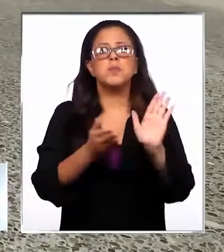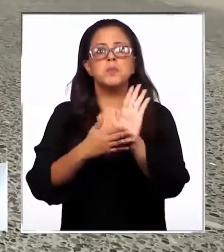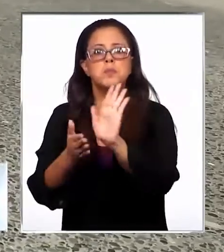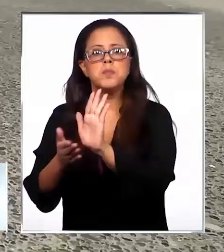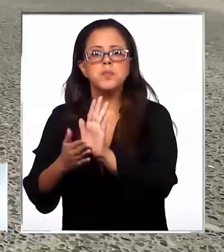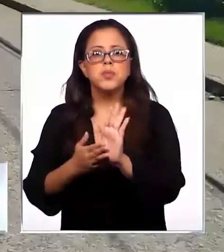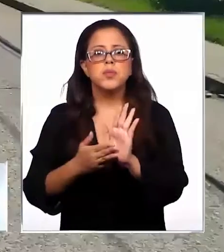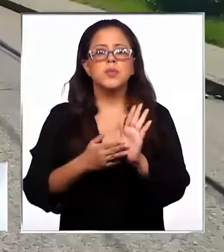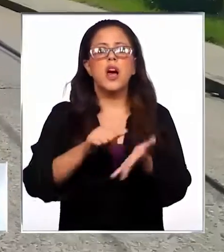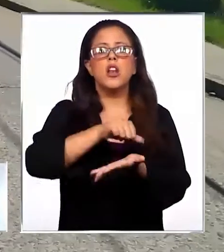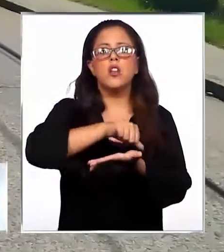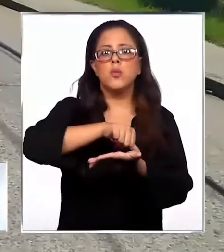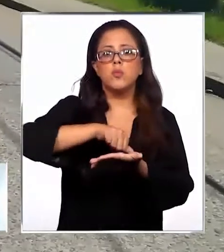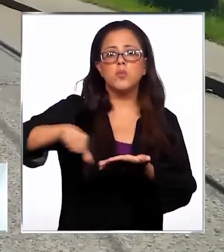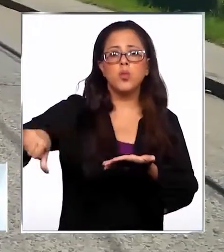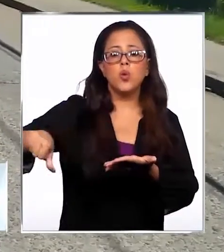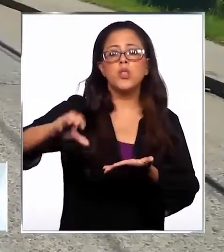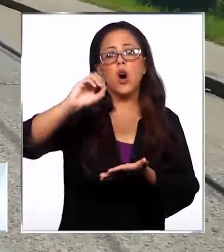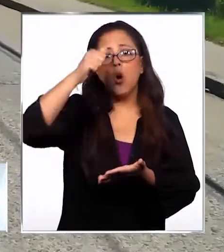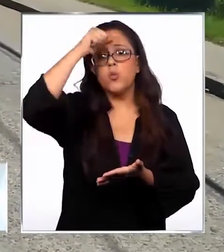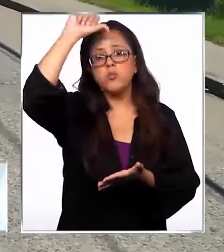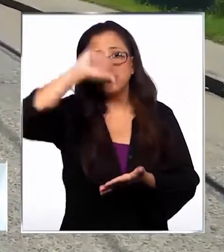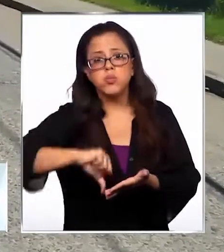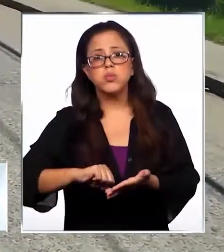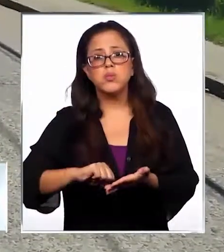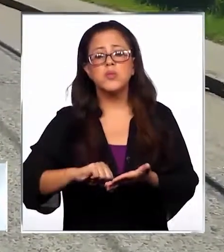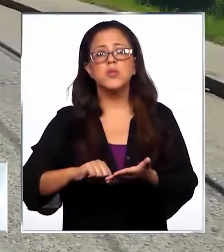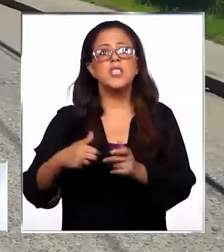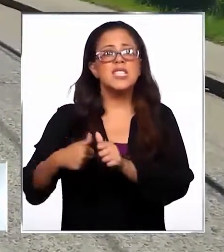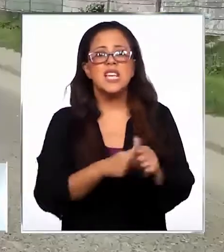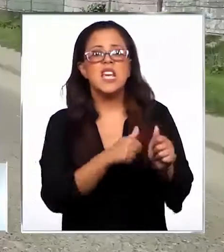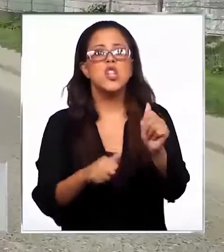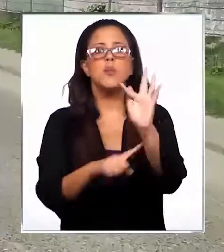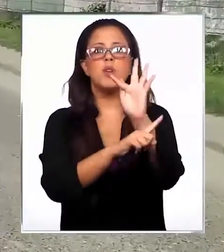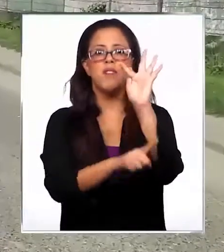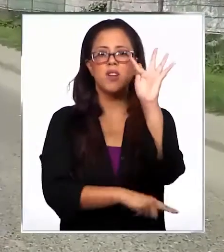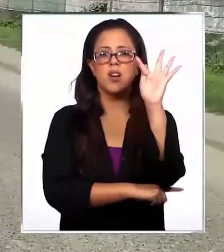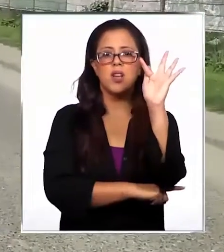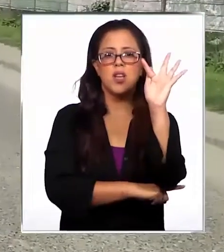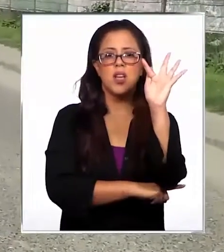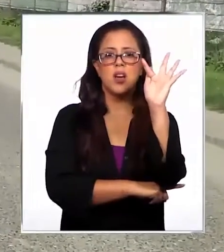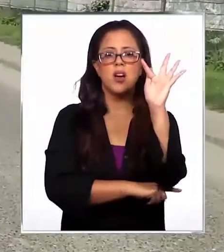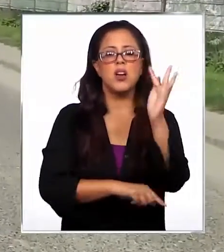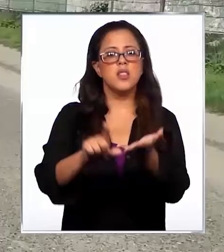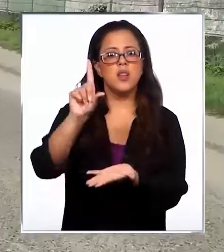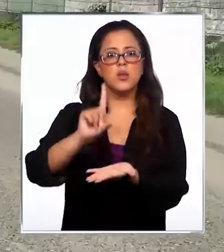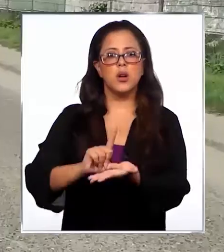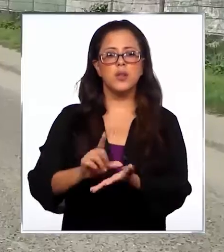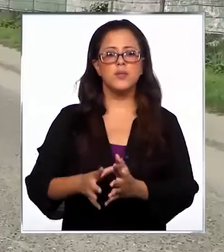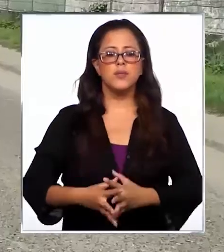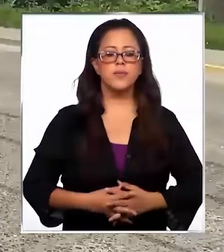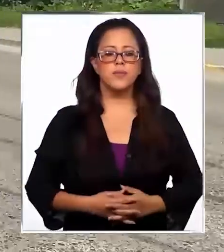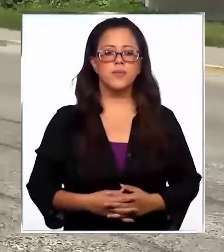procedimientos sancionatorios perseguidos por el Ministerio Público a través de la Fiscalía Local.